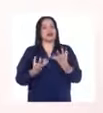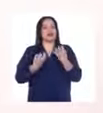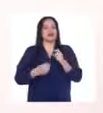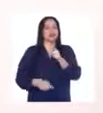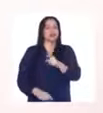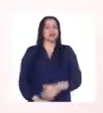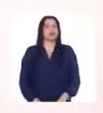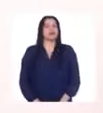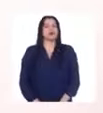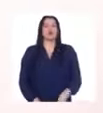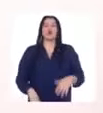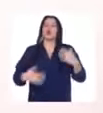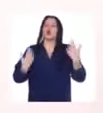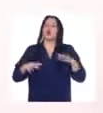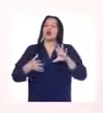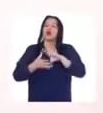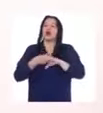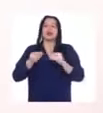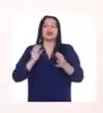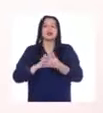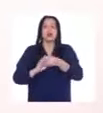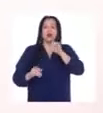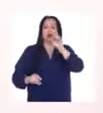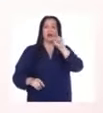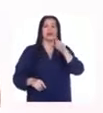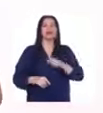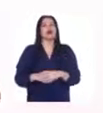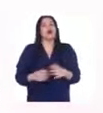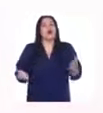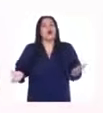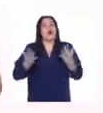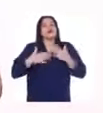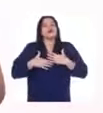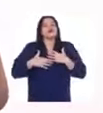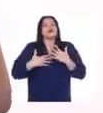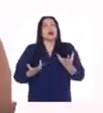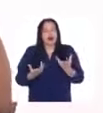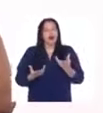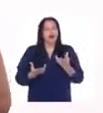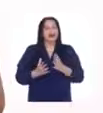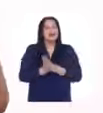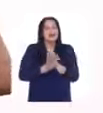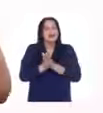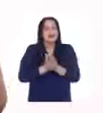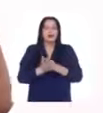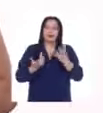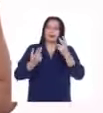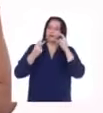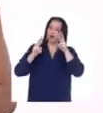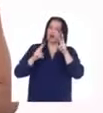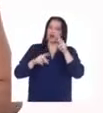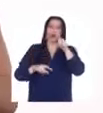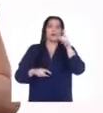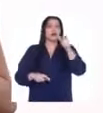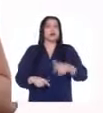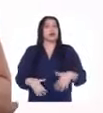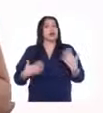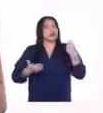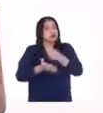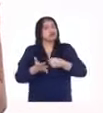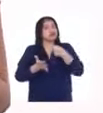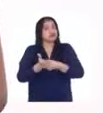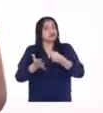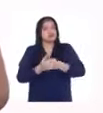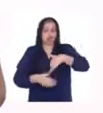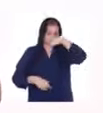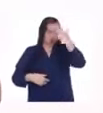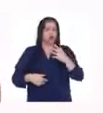la historia de Inés es una historia inspiradora podemos reconocer a alguien que luchó contra toda adversidad y nunca